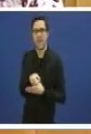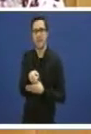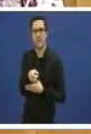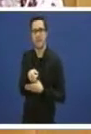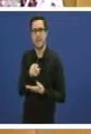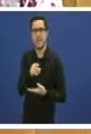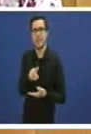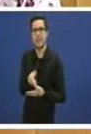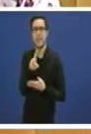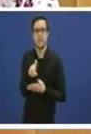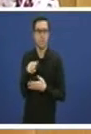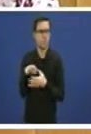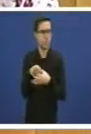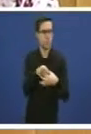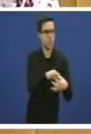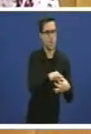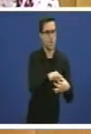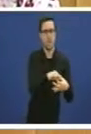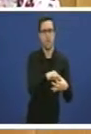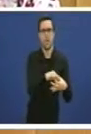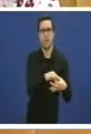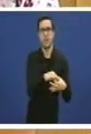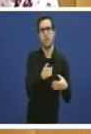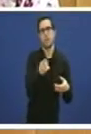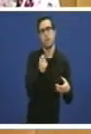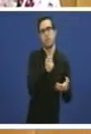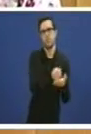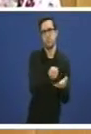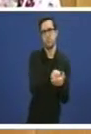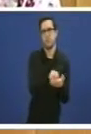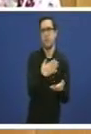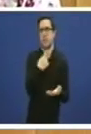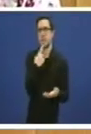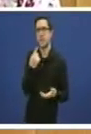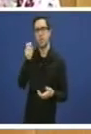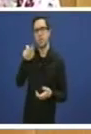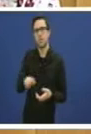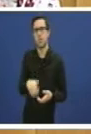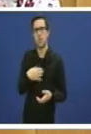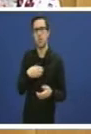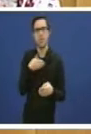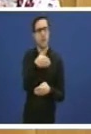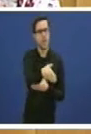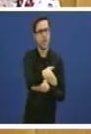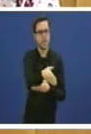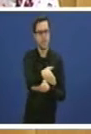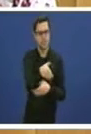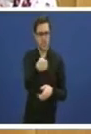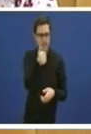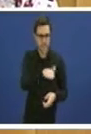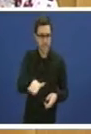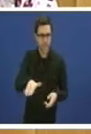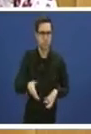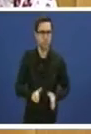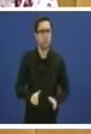contribución. É o mesmo que, se vostedes dixeran que unha familia non pode mandar aos seus fillos a escola pública, se